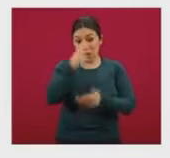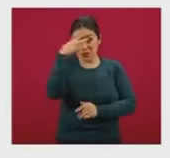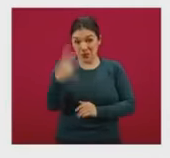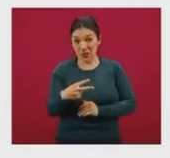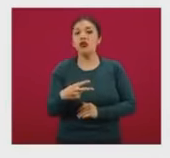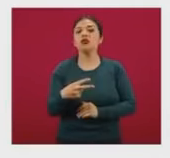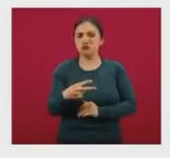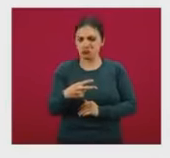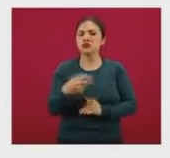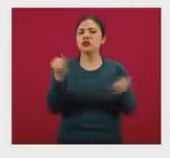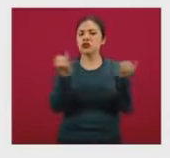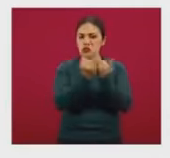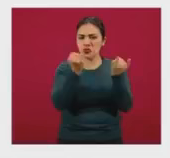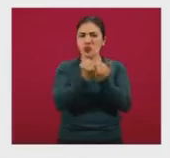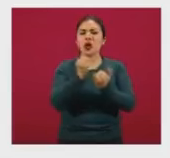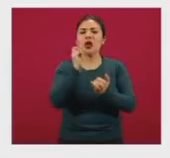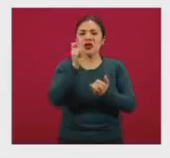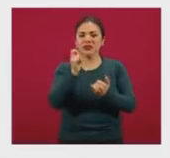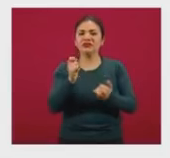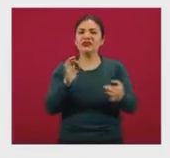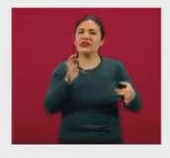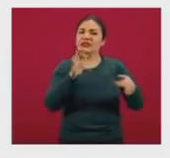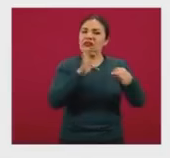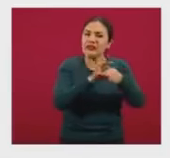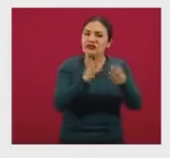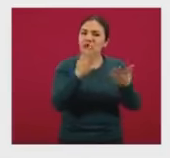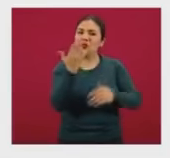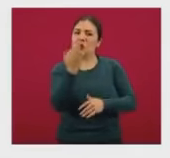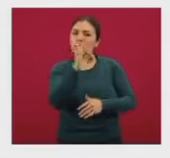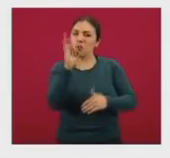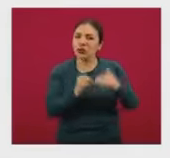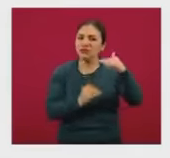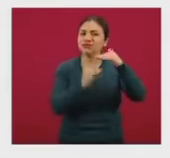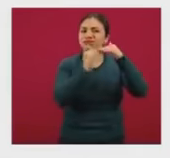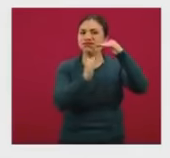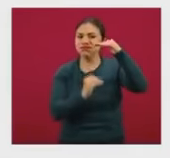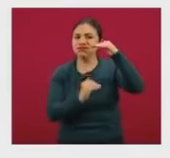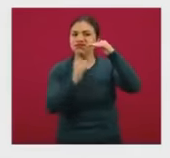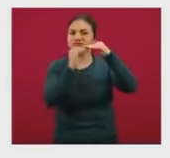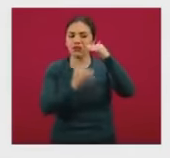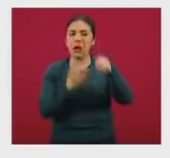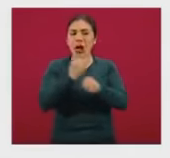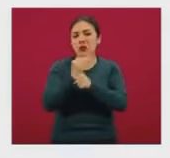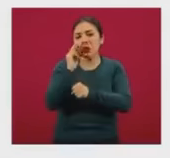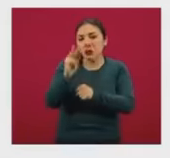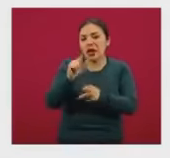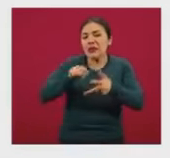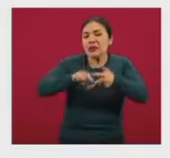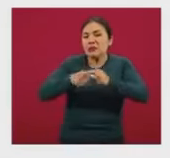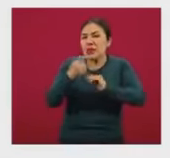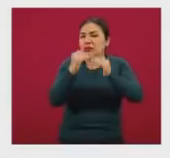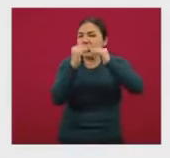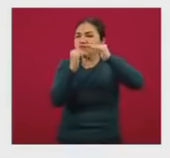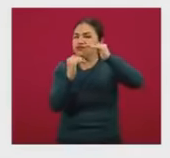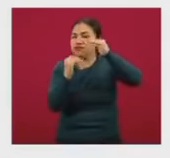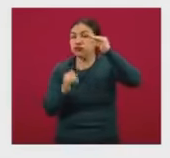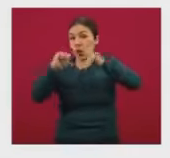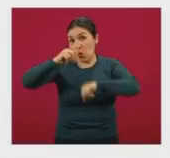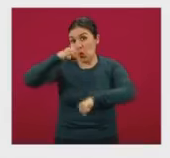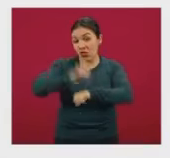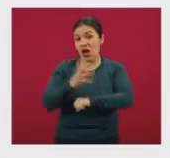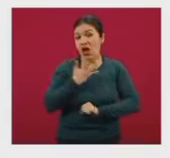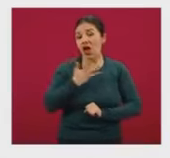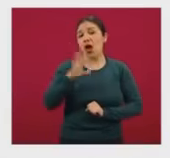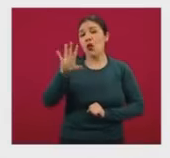había estado formando parte también de este grupo de más del 50%, ya vemos que en los últimos días empezó a tener un deceso y hoy día ya está por